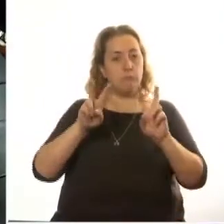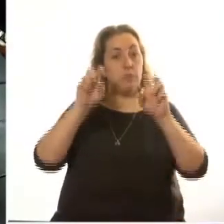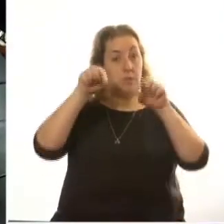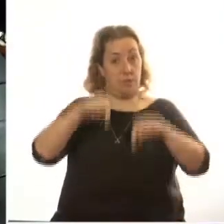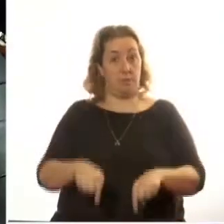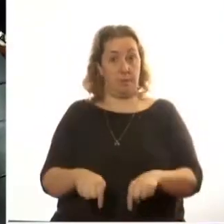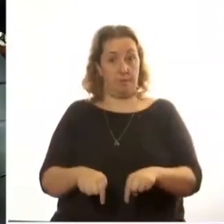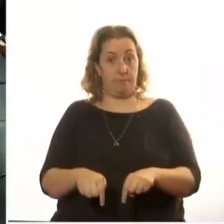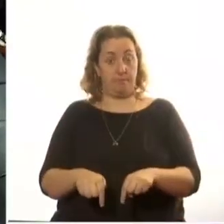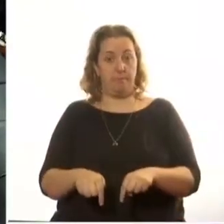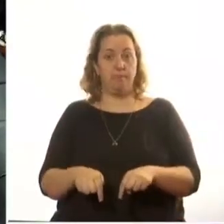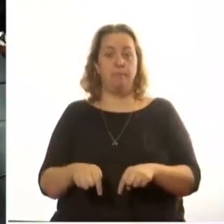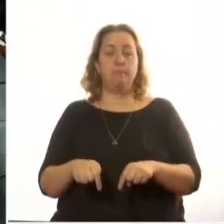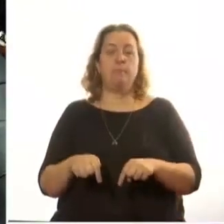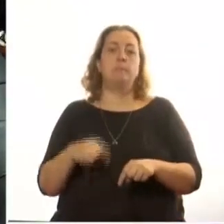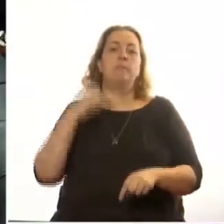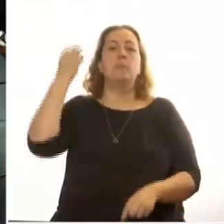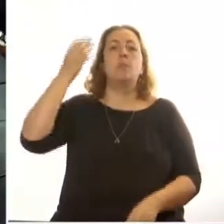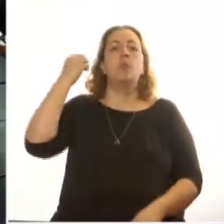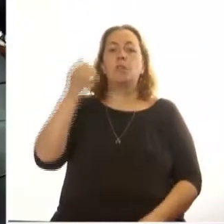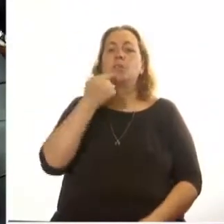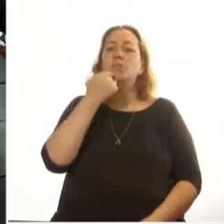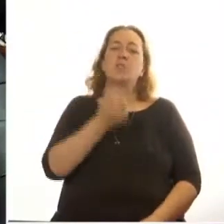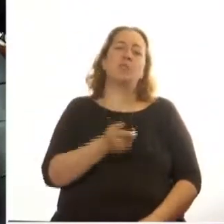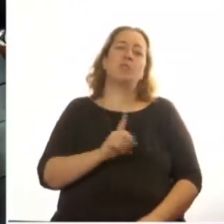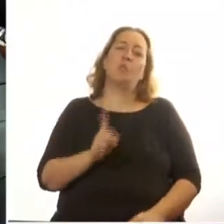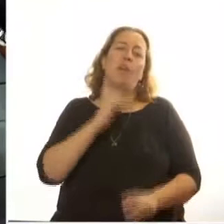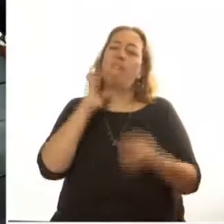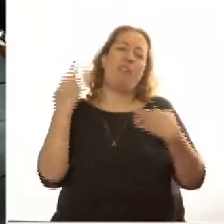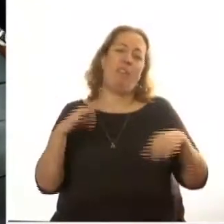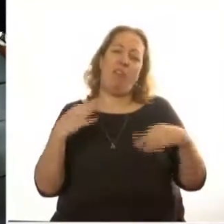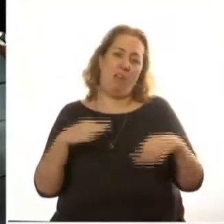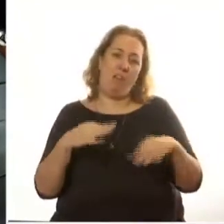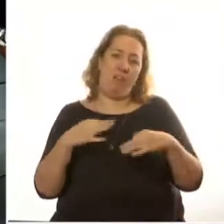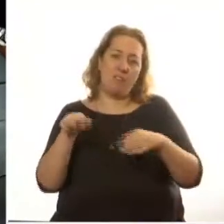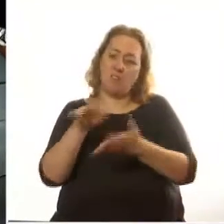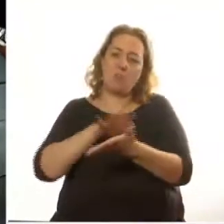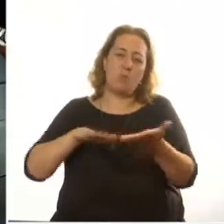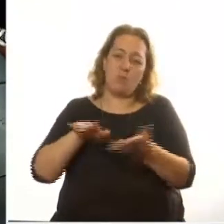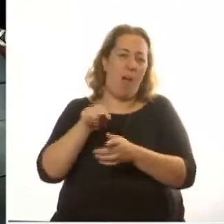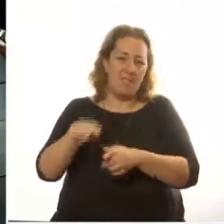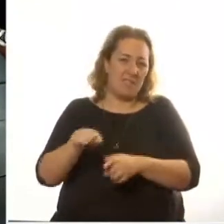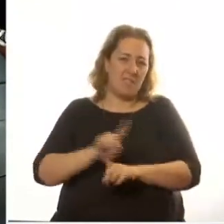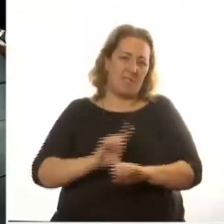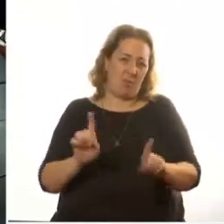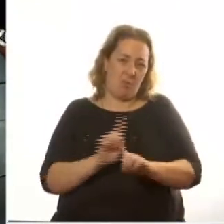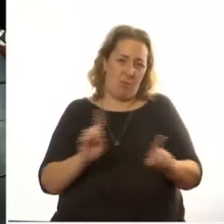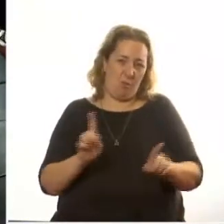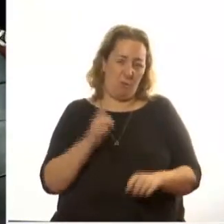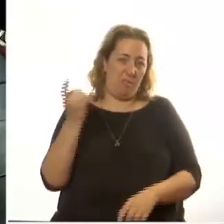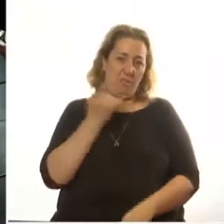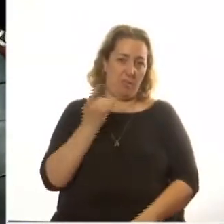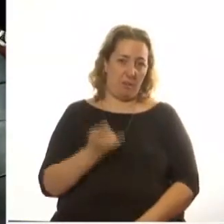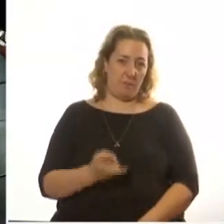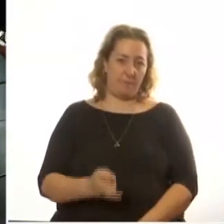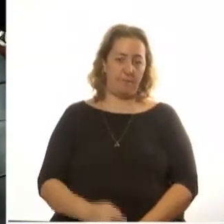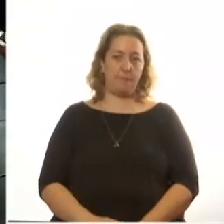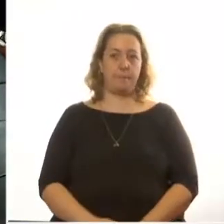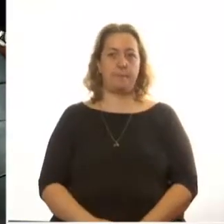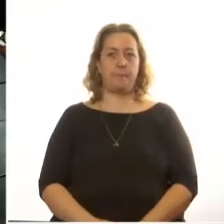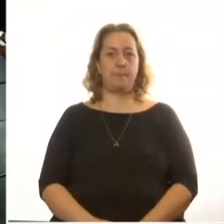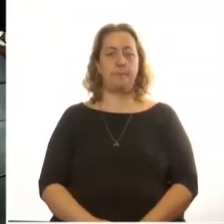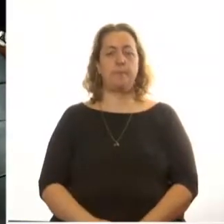En realidad, un congreso sobre la negación del holocausto, sobre la duda sobre el holocausto. El señor